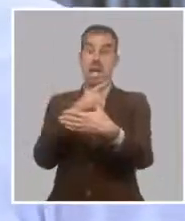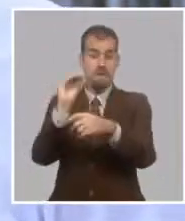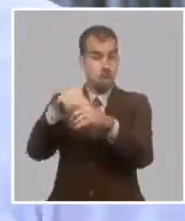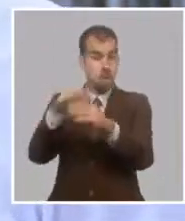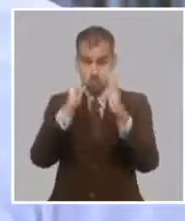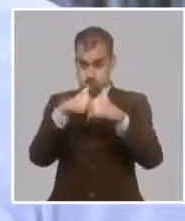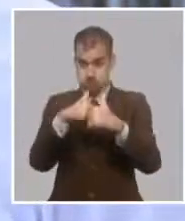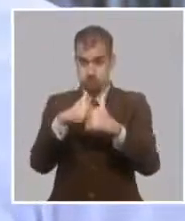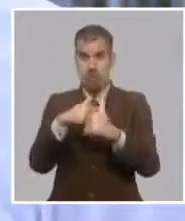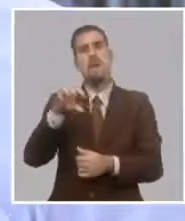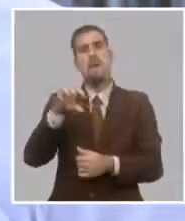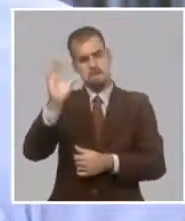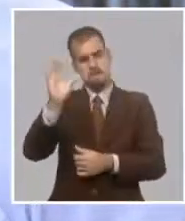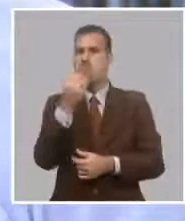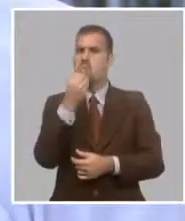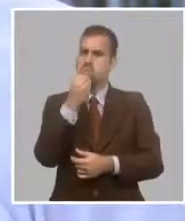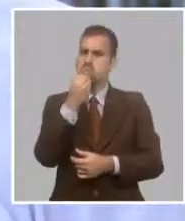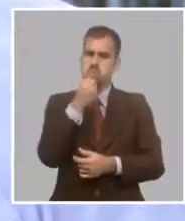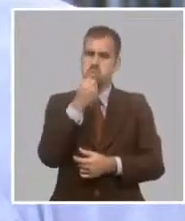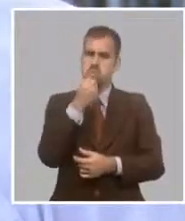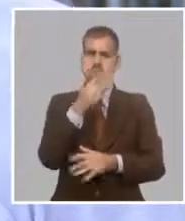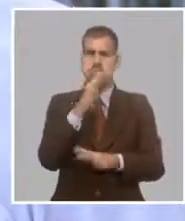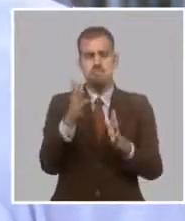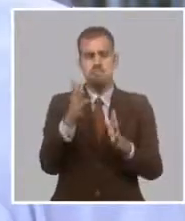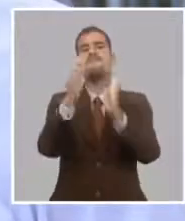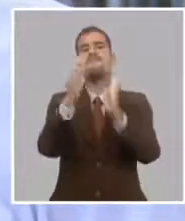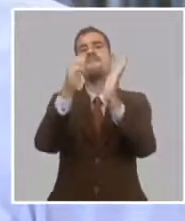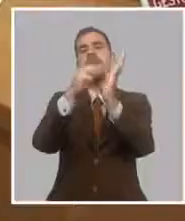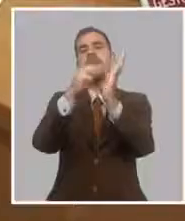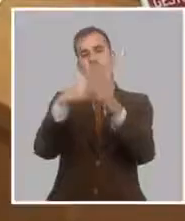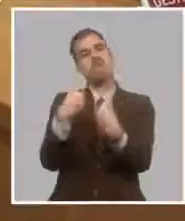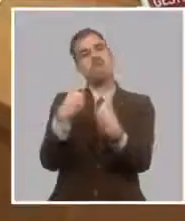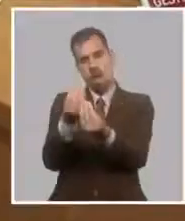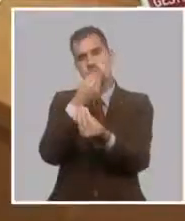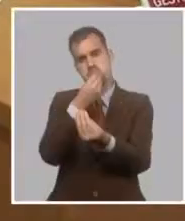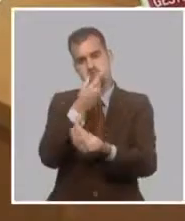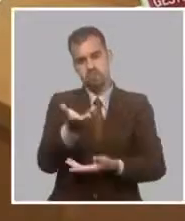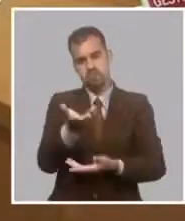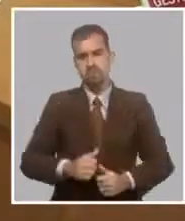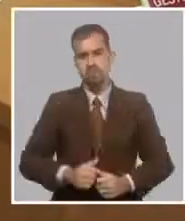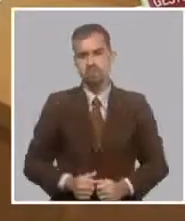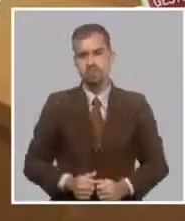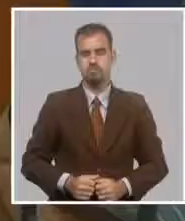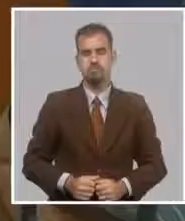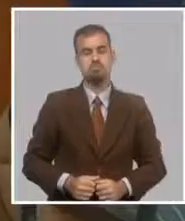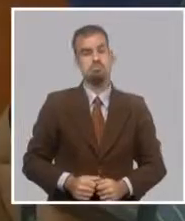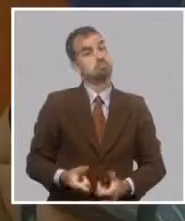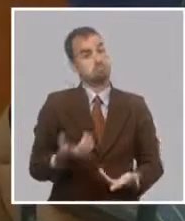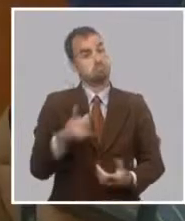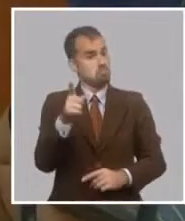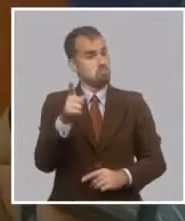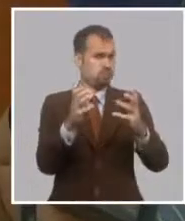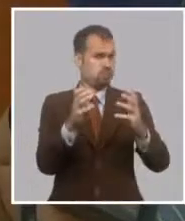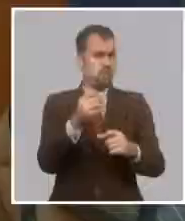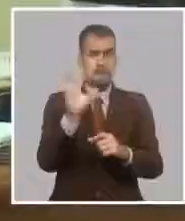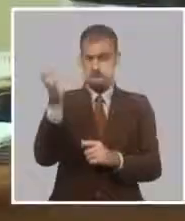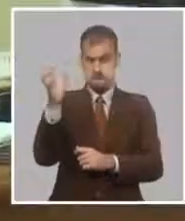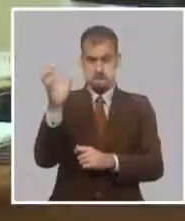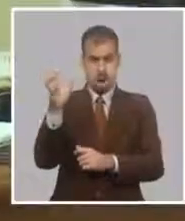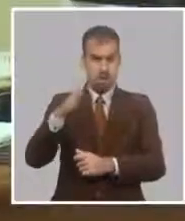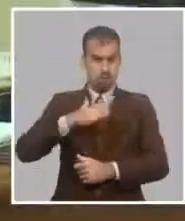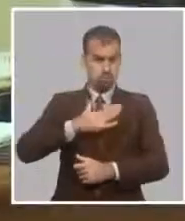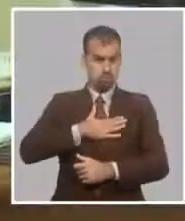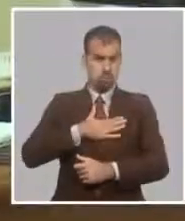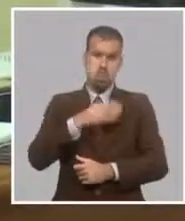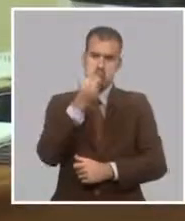cuenta, el banco le puede dar una línea de crédito para este fin. Es esta una de las opciones con las que el Banco de Crédito y